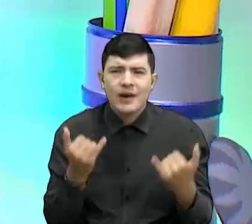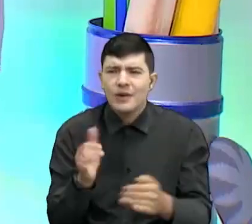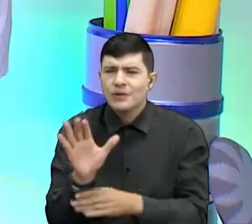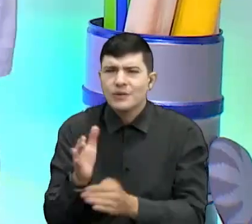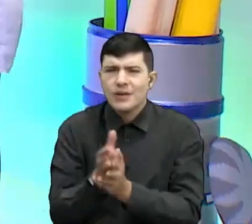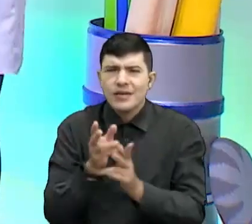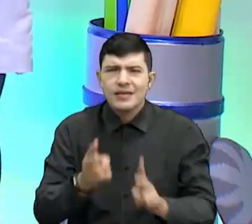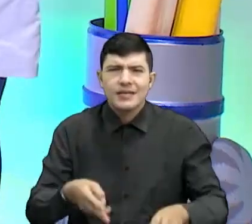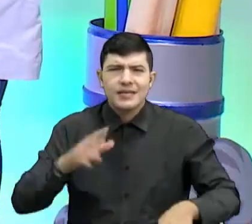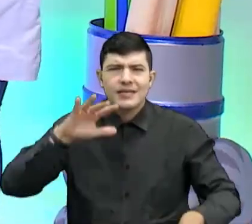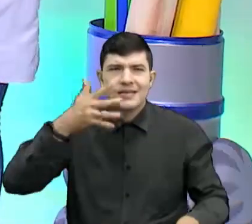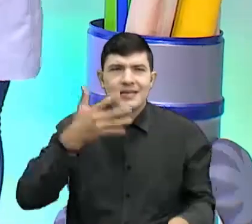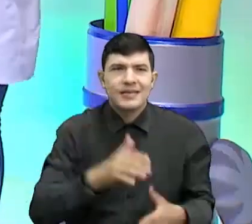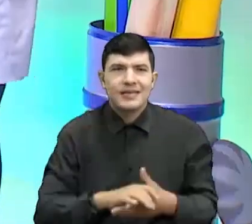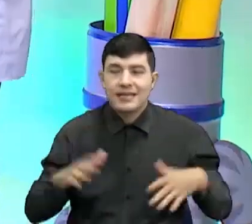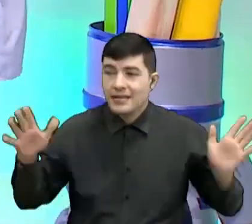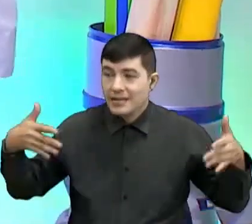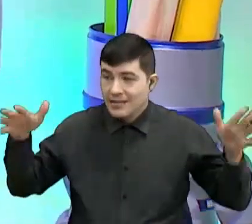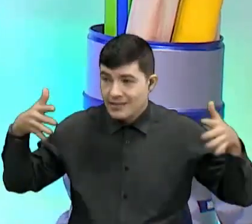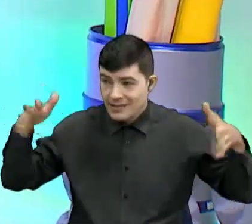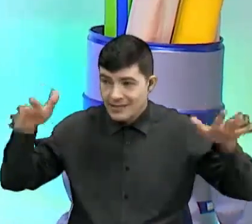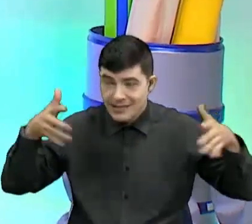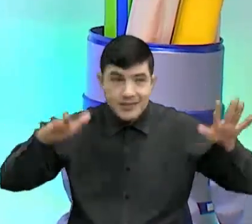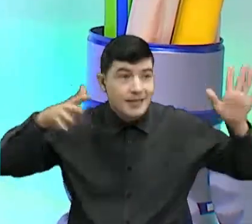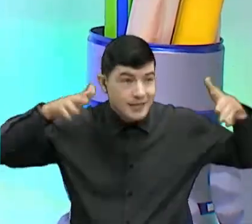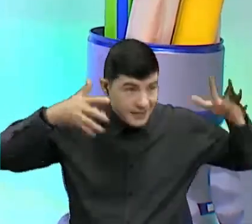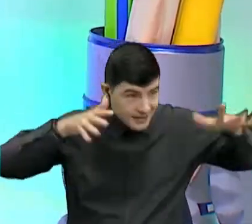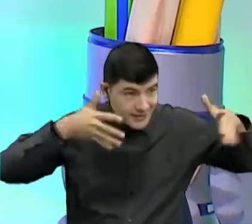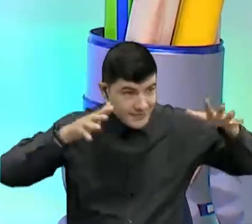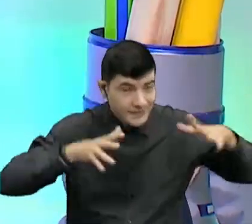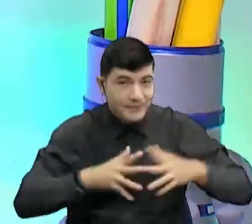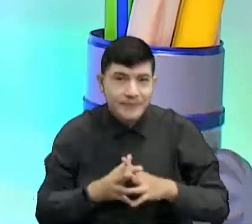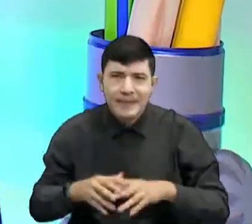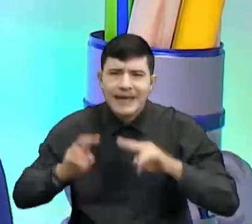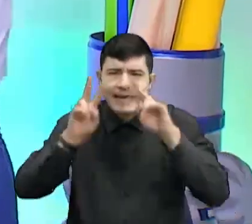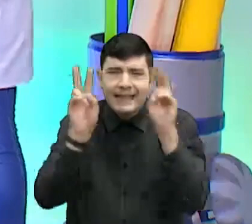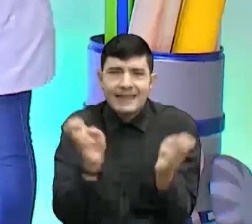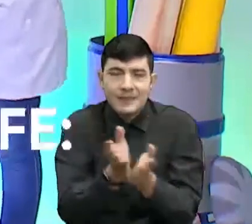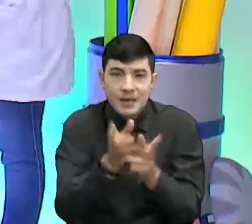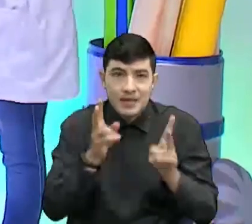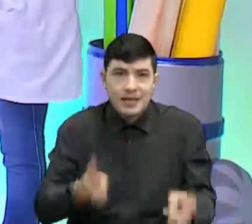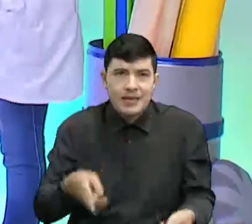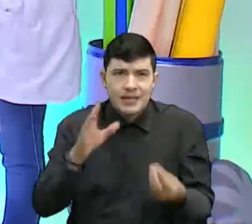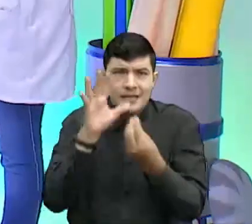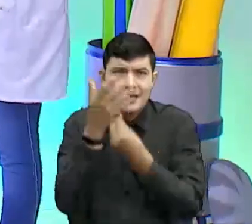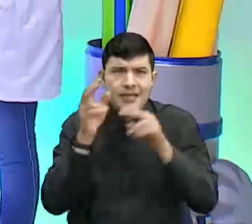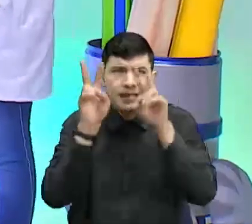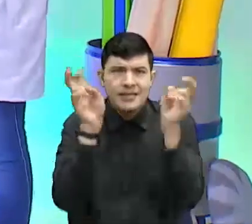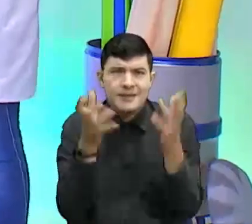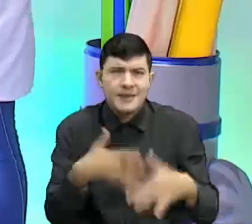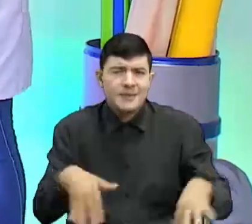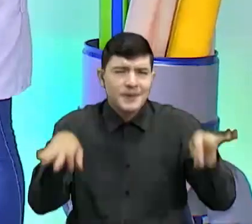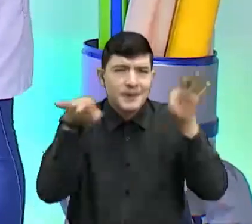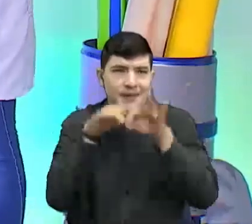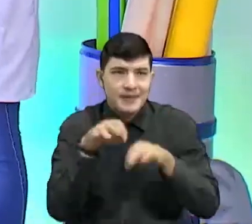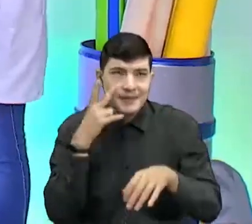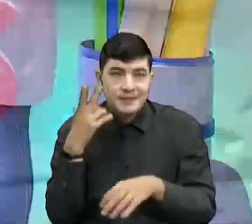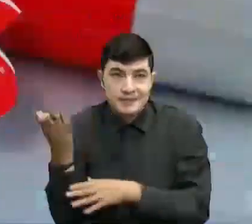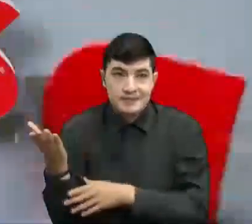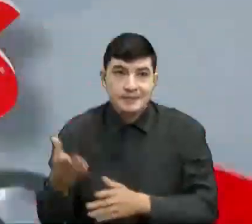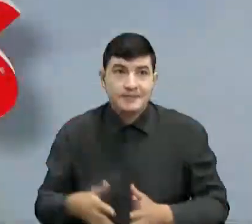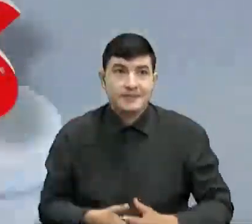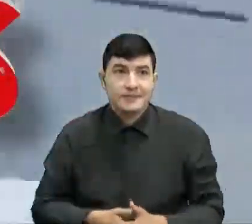quinto, doctor P? Alitas de mariposa. Alitas de mariposa. ¿Cuál es el tema para los chicos de quinto? Algo muy importante. Aquí está el tema.